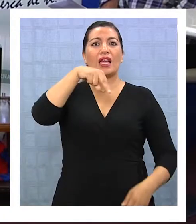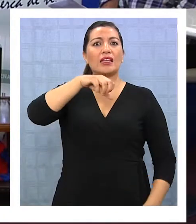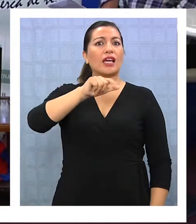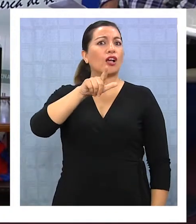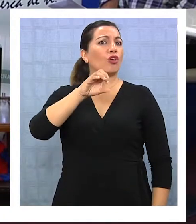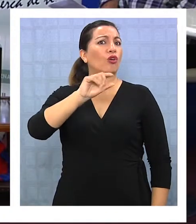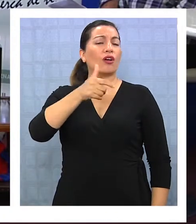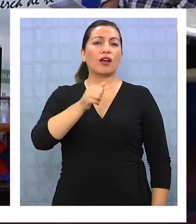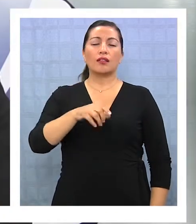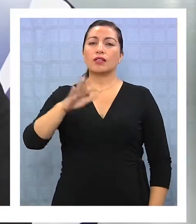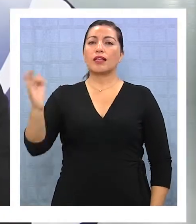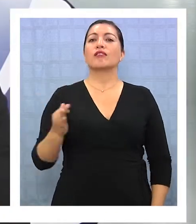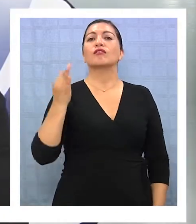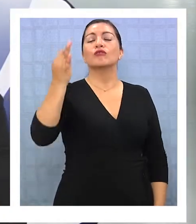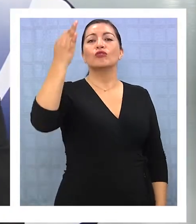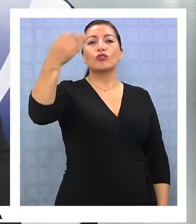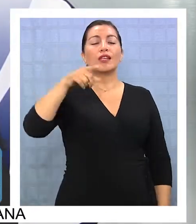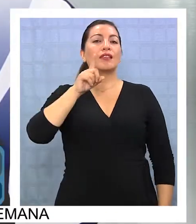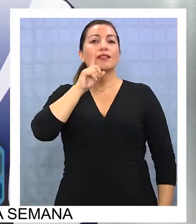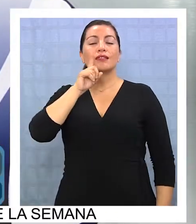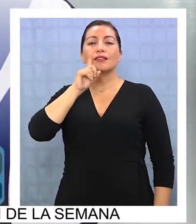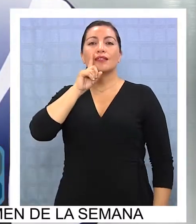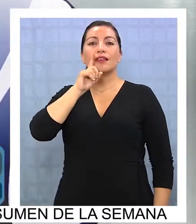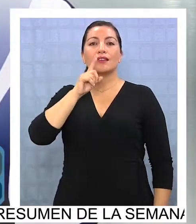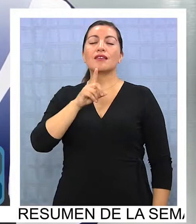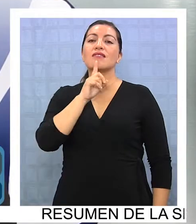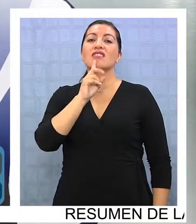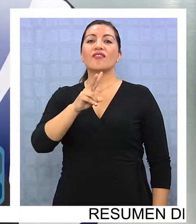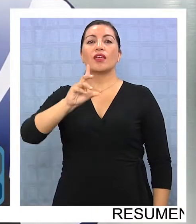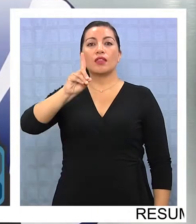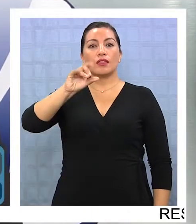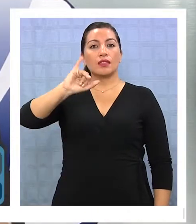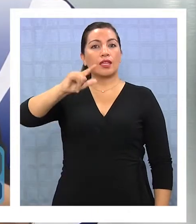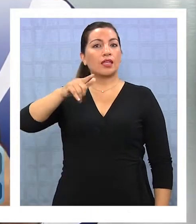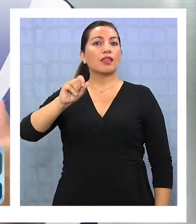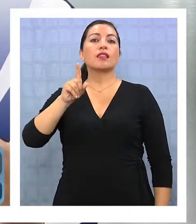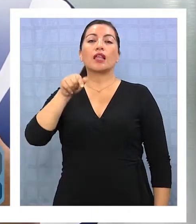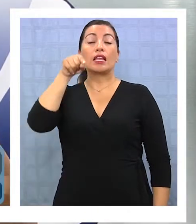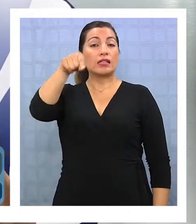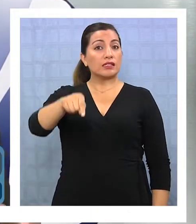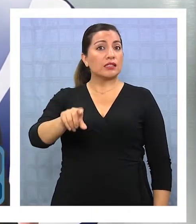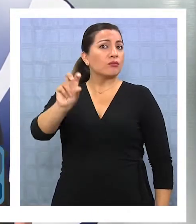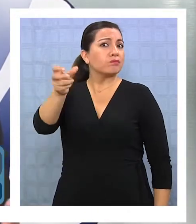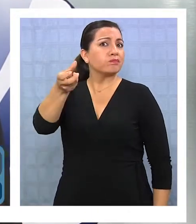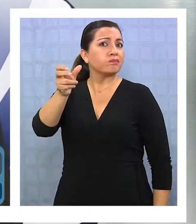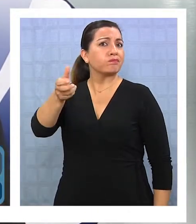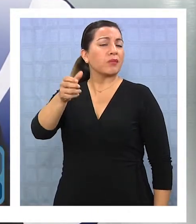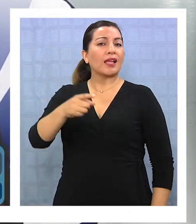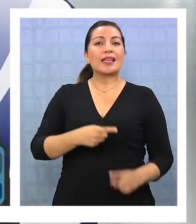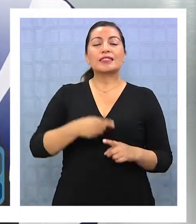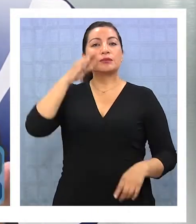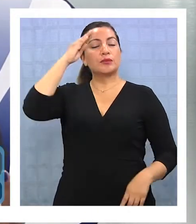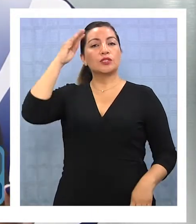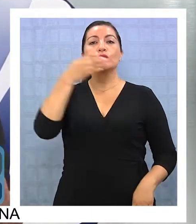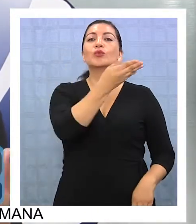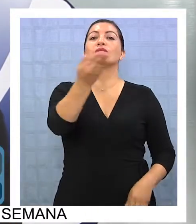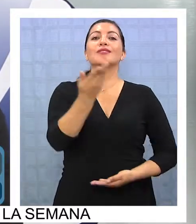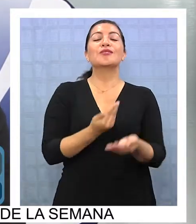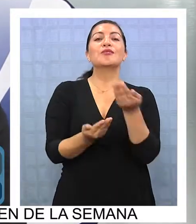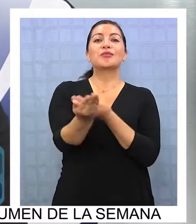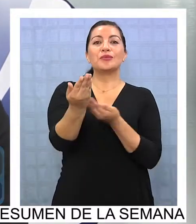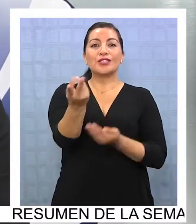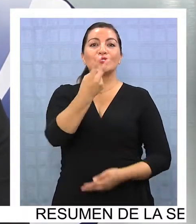y vamos a pasar y el día de mañana vamos a tener todos televisión digital. Y esto es una señal experimental en la que ustedes están